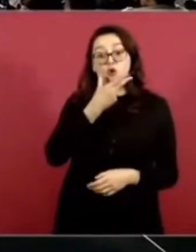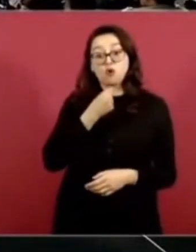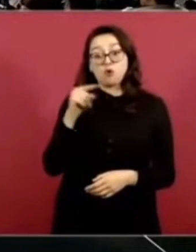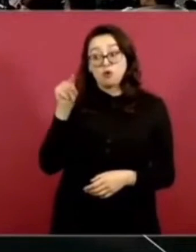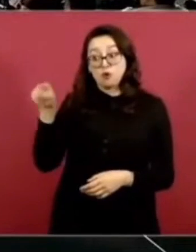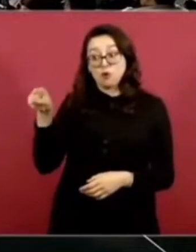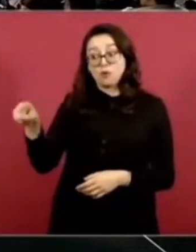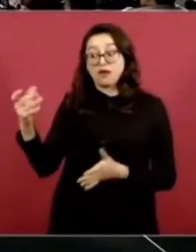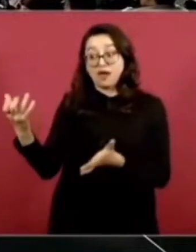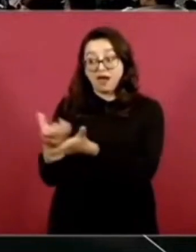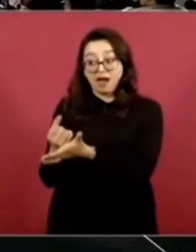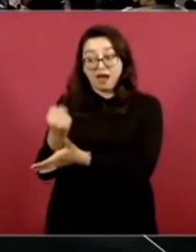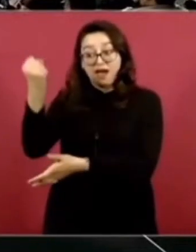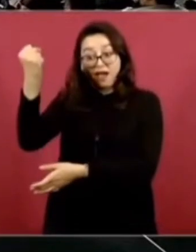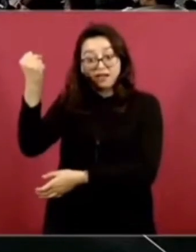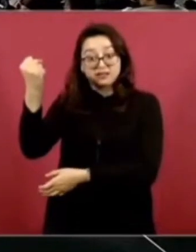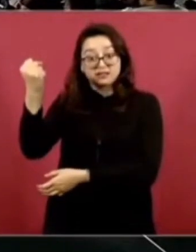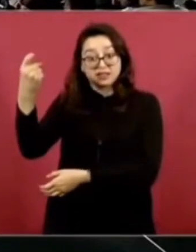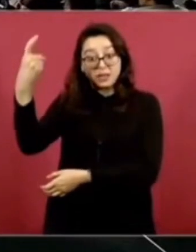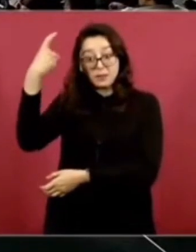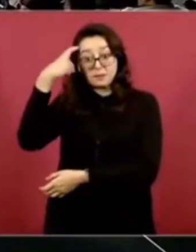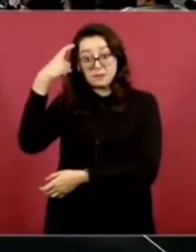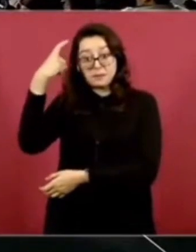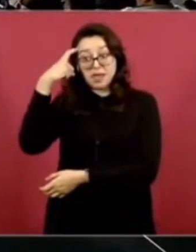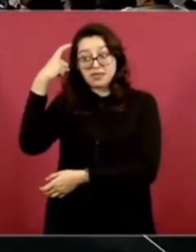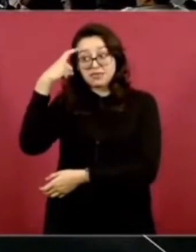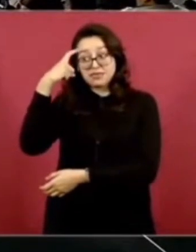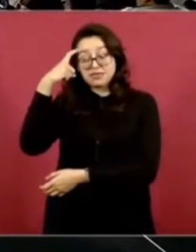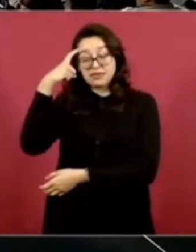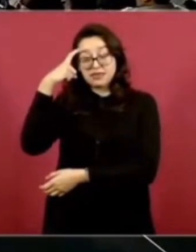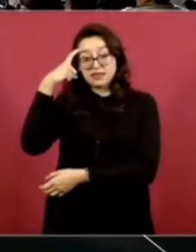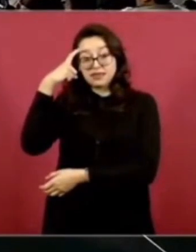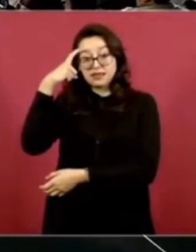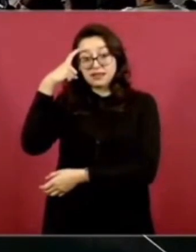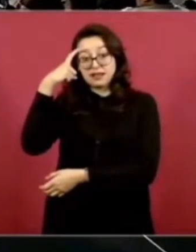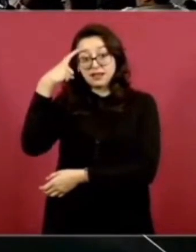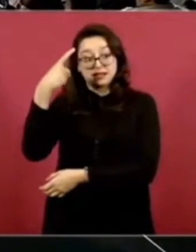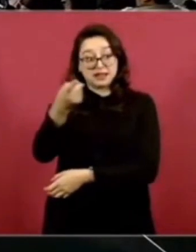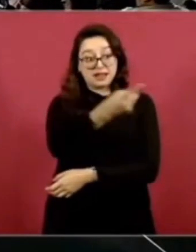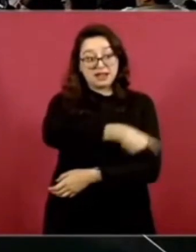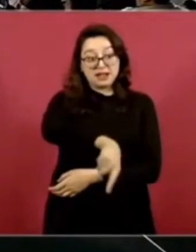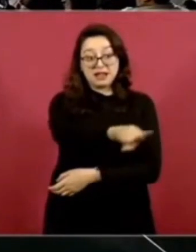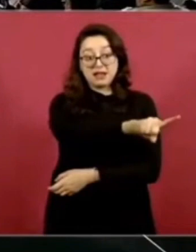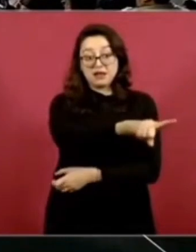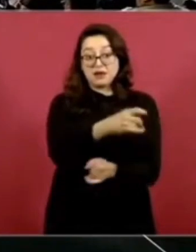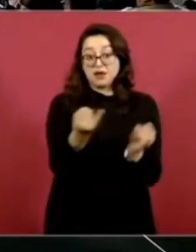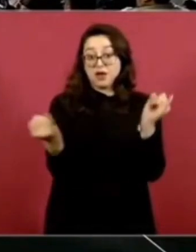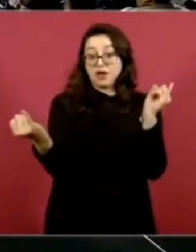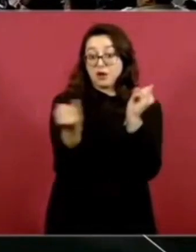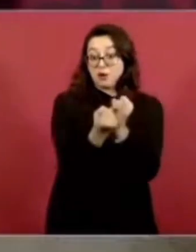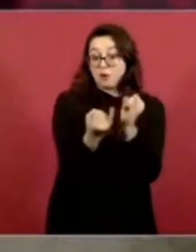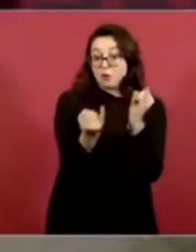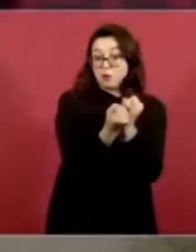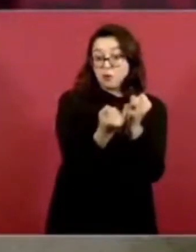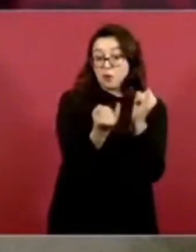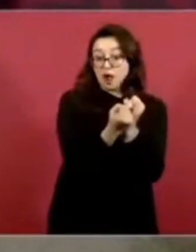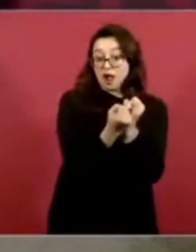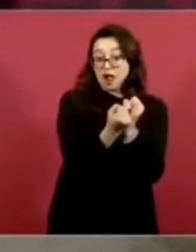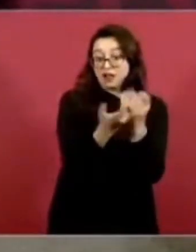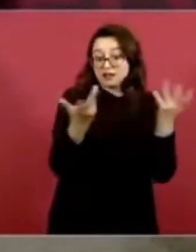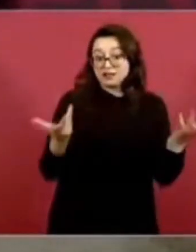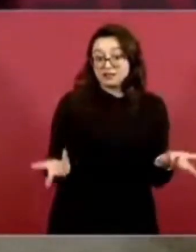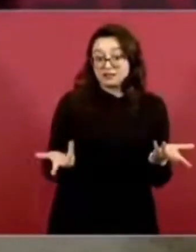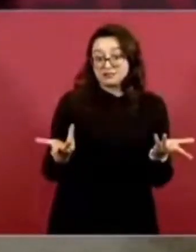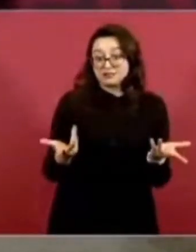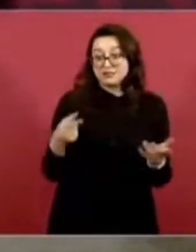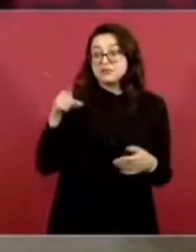Argentina significa que quieren acabar con la educación pública.